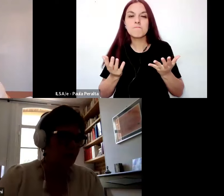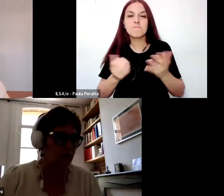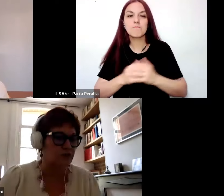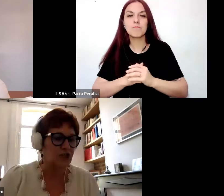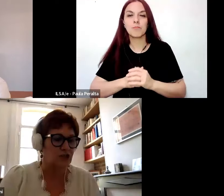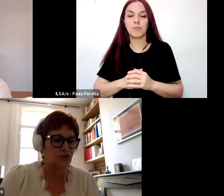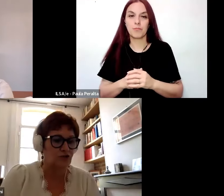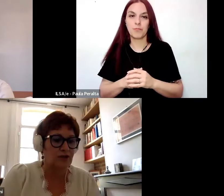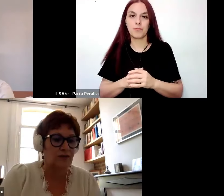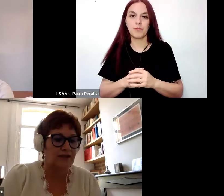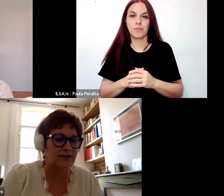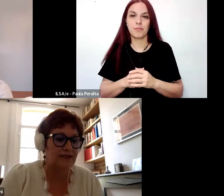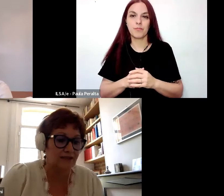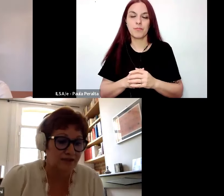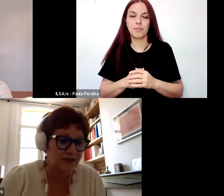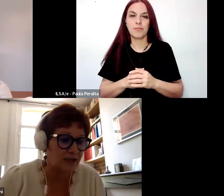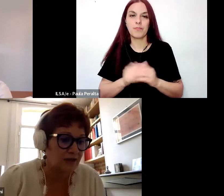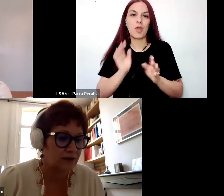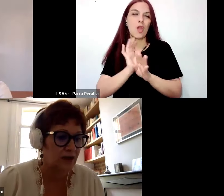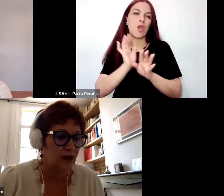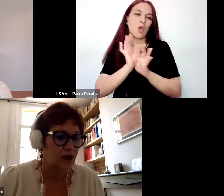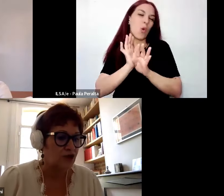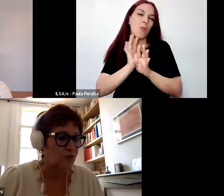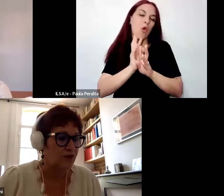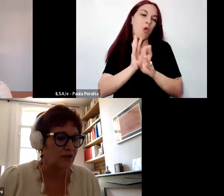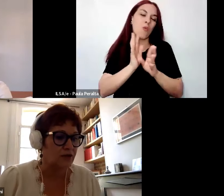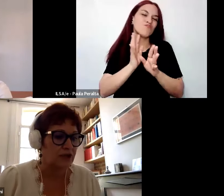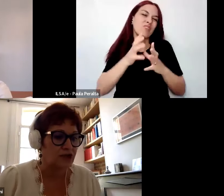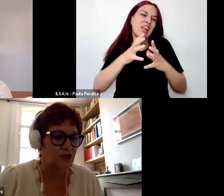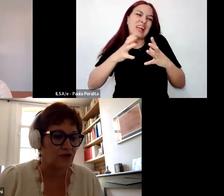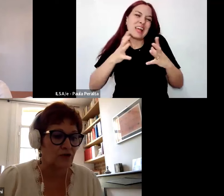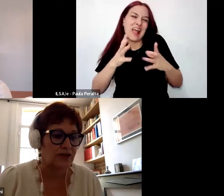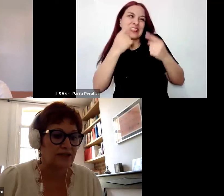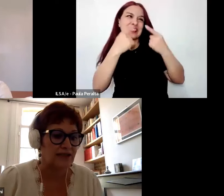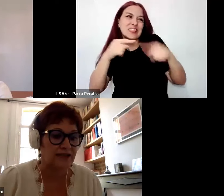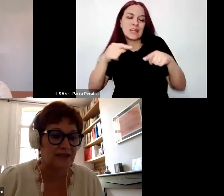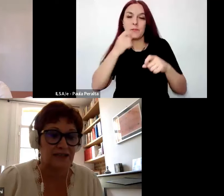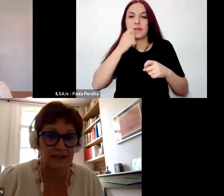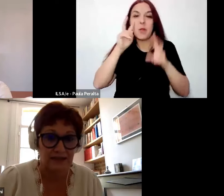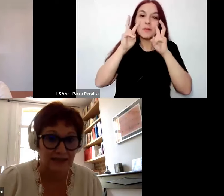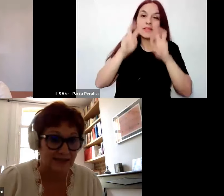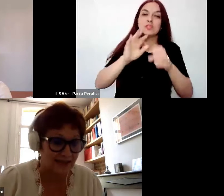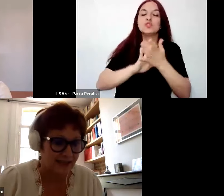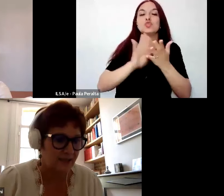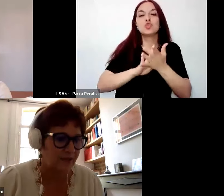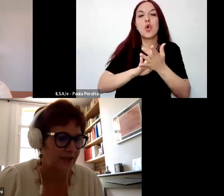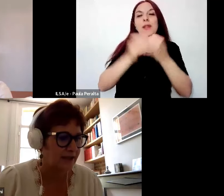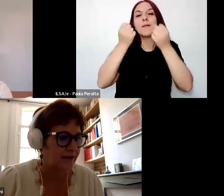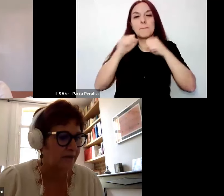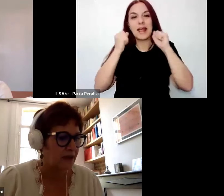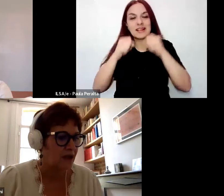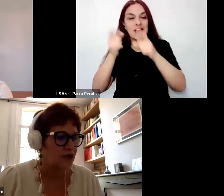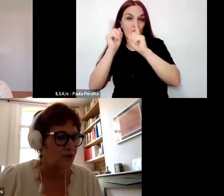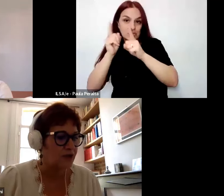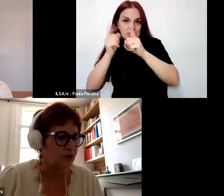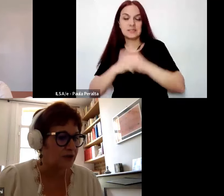un espectro amplio. Quizá investigaciones sobre las prácticas de enseñanza, sobre los docentes,